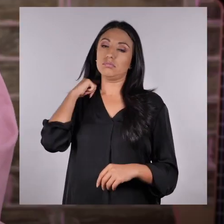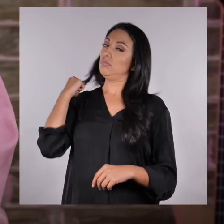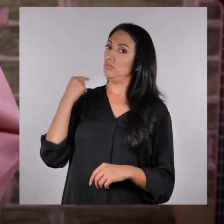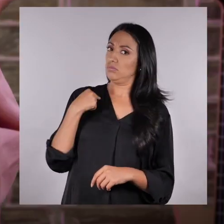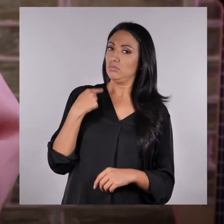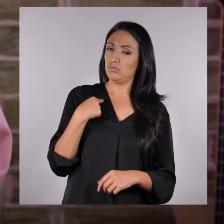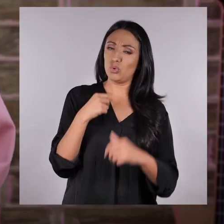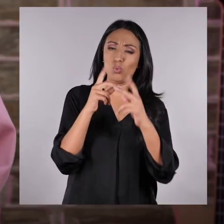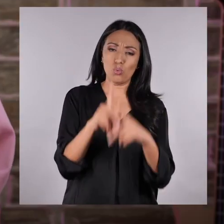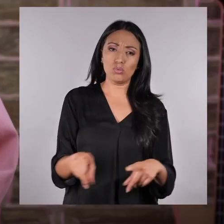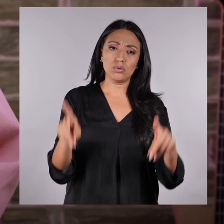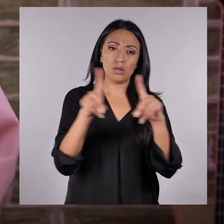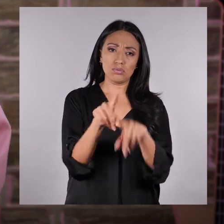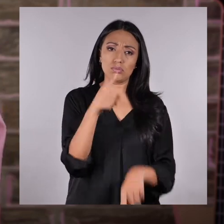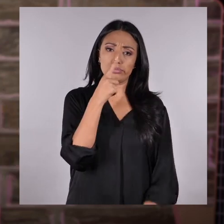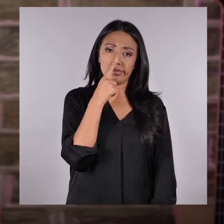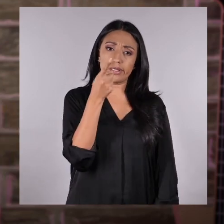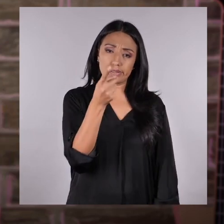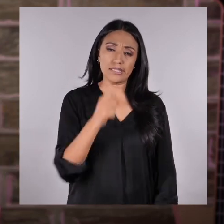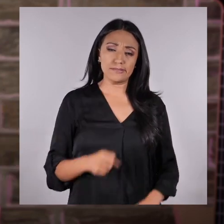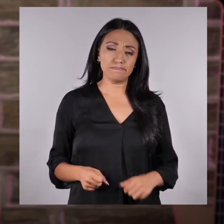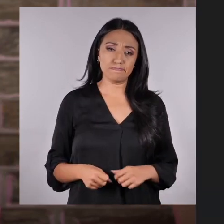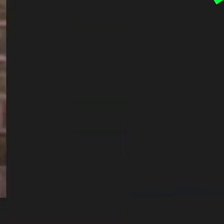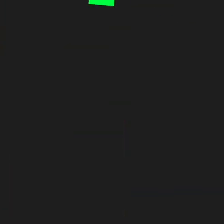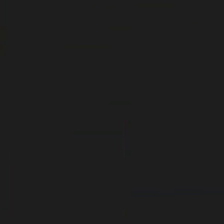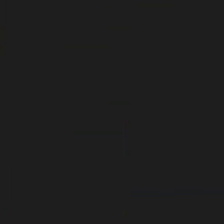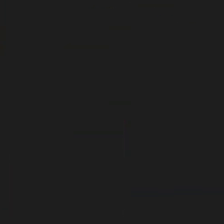tengo un dato bastante triste que quiero contarles.